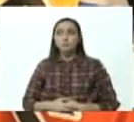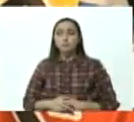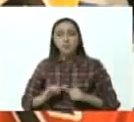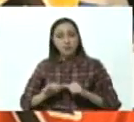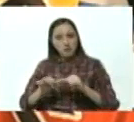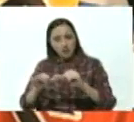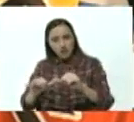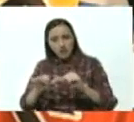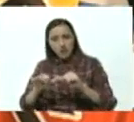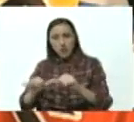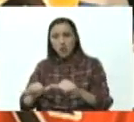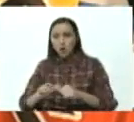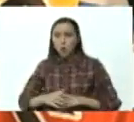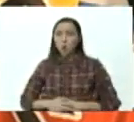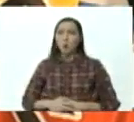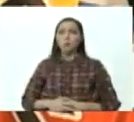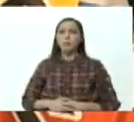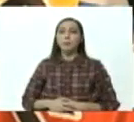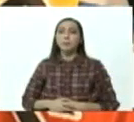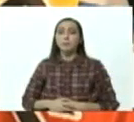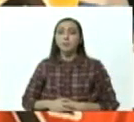una cruenta